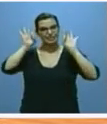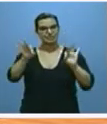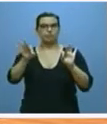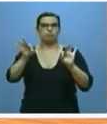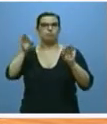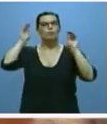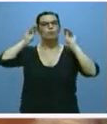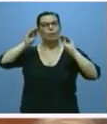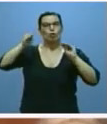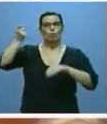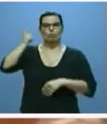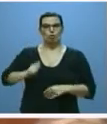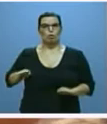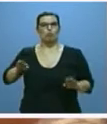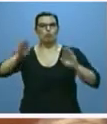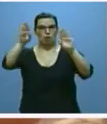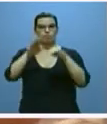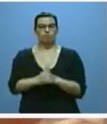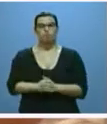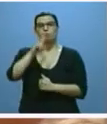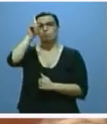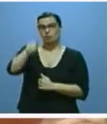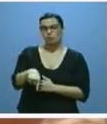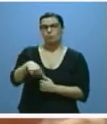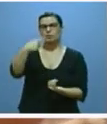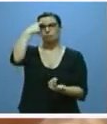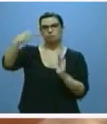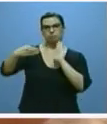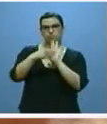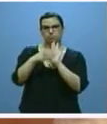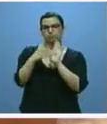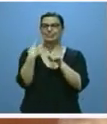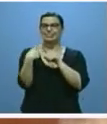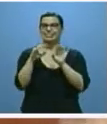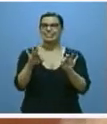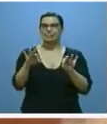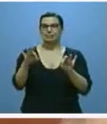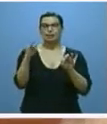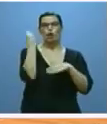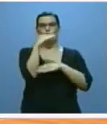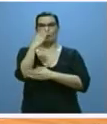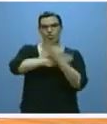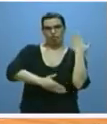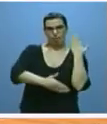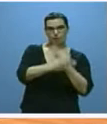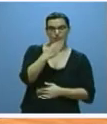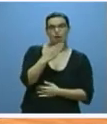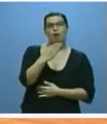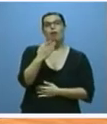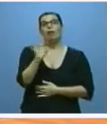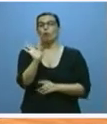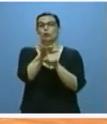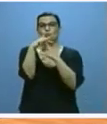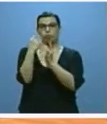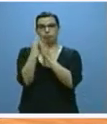formación profesional dual. Y contempla también líneas especiales dirigidas a jóvenes con discapacidad o en riesgo de